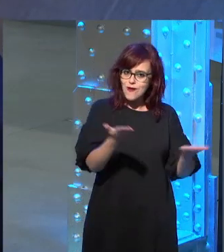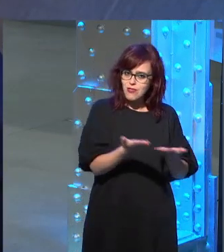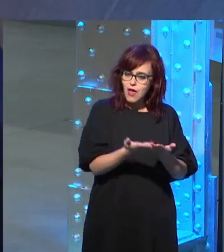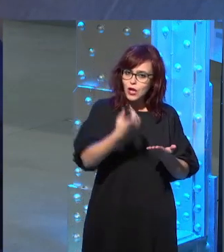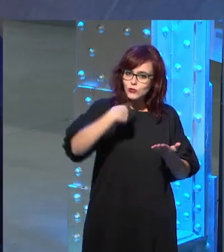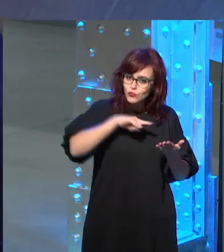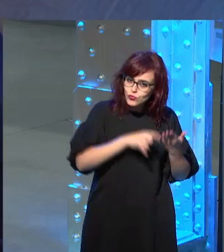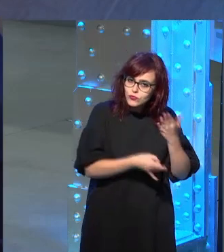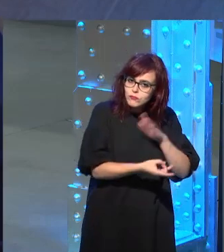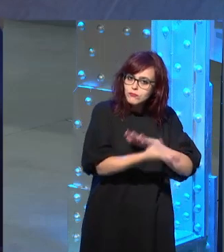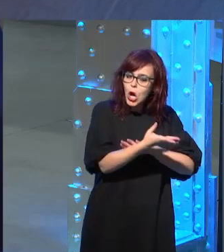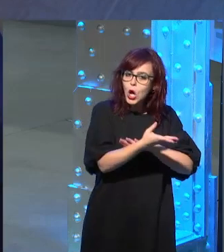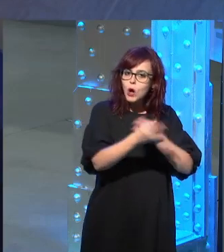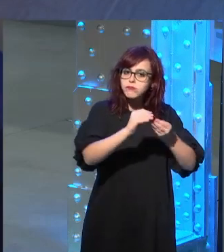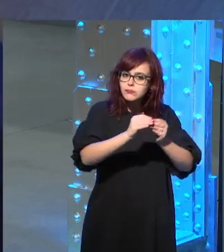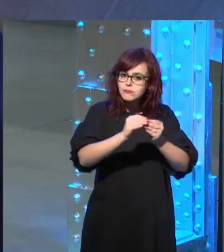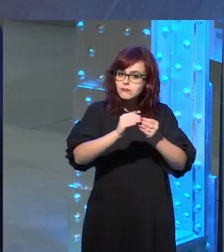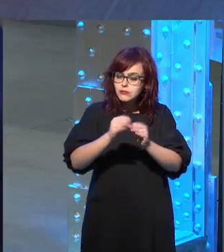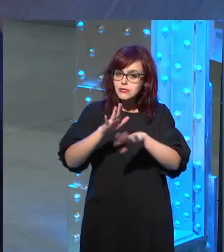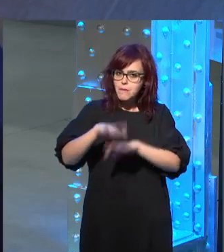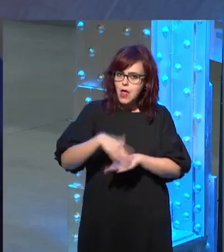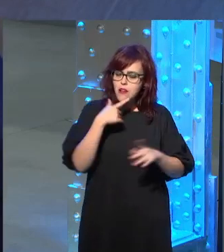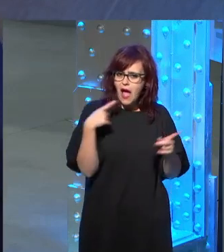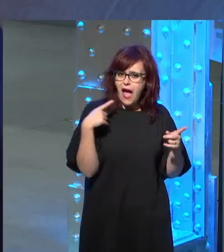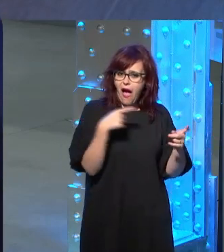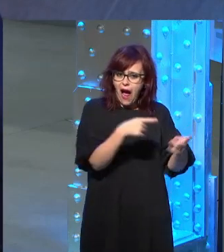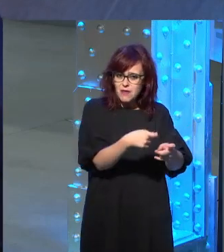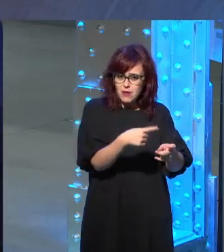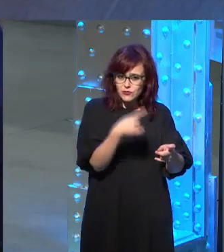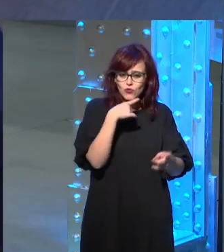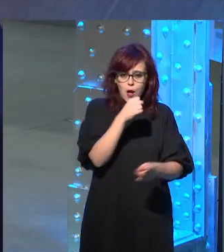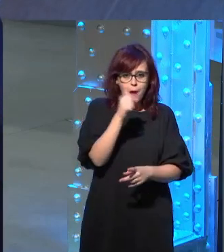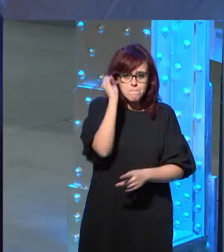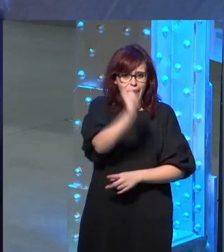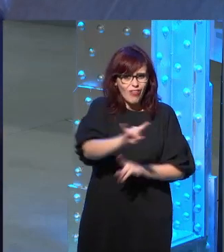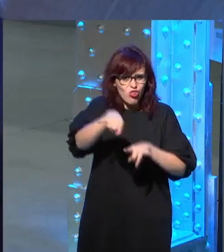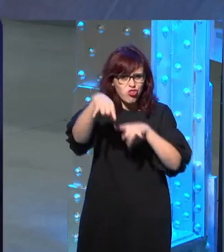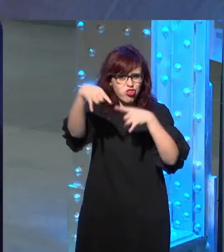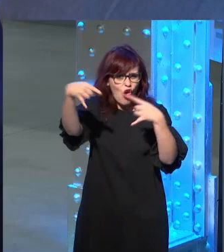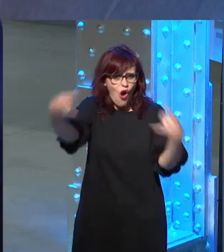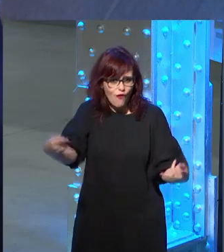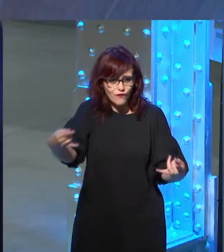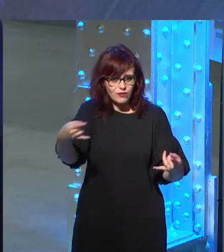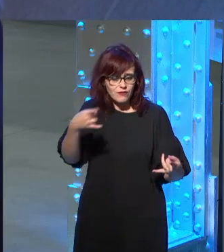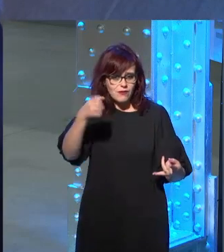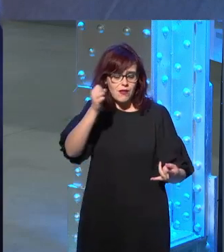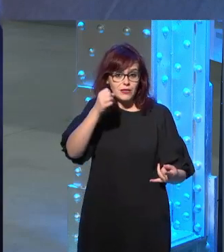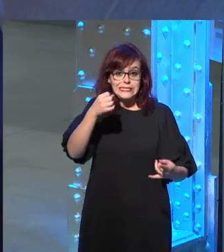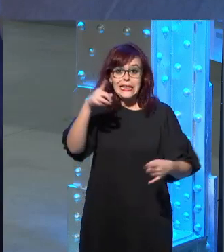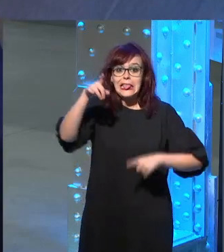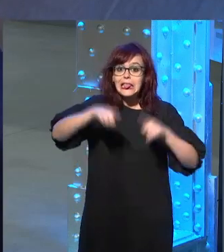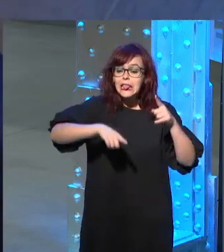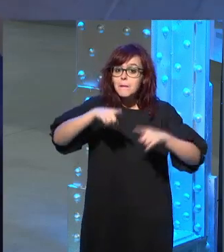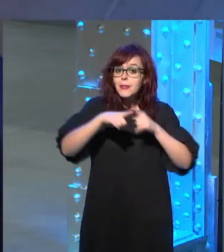produciendo un armamento cada vez más mortífero cada vez más letal que en manos del